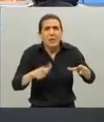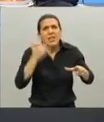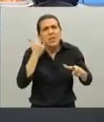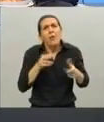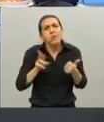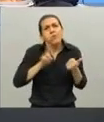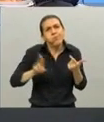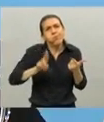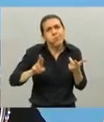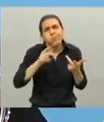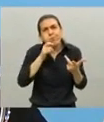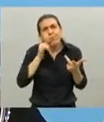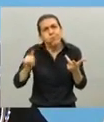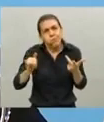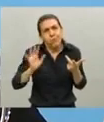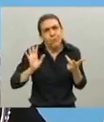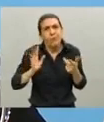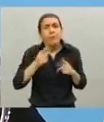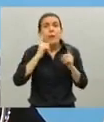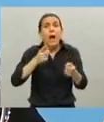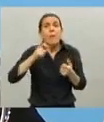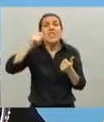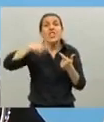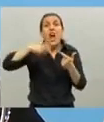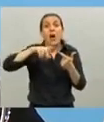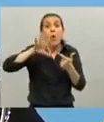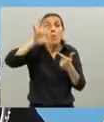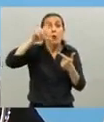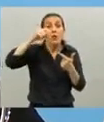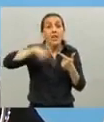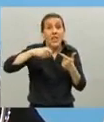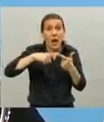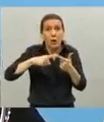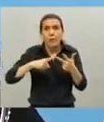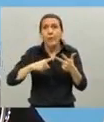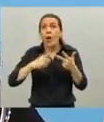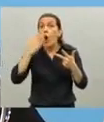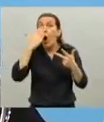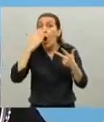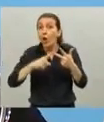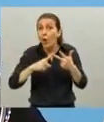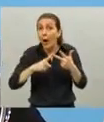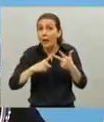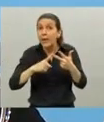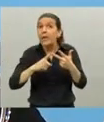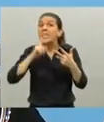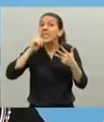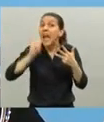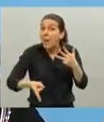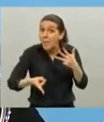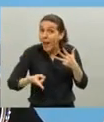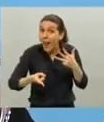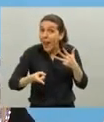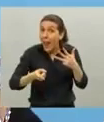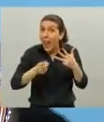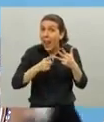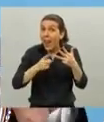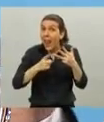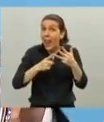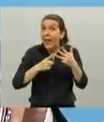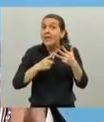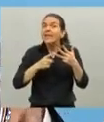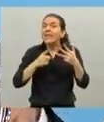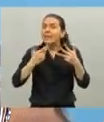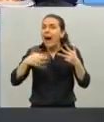muchas veces. Pasó en el Chaco, pasó en Córdoba, y pasa también, pero de un